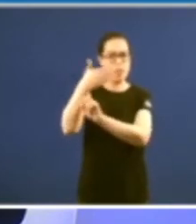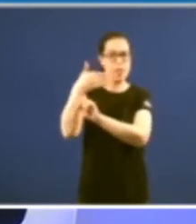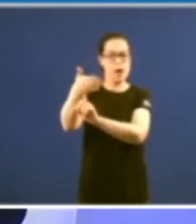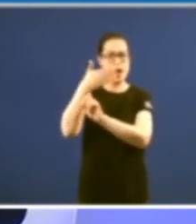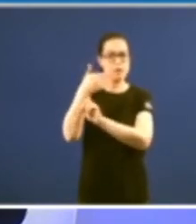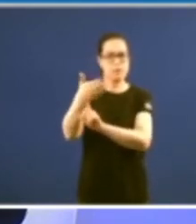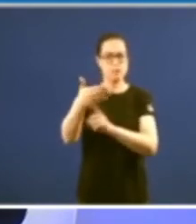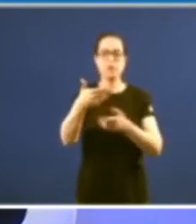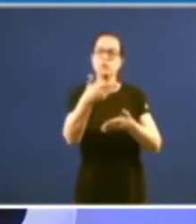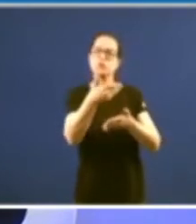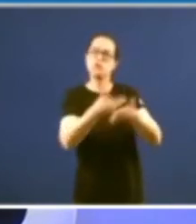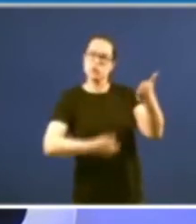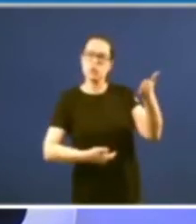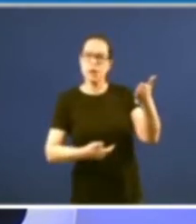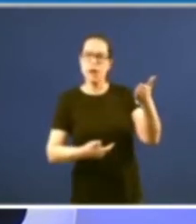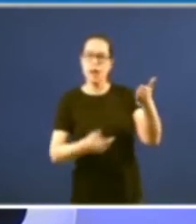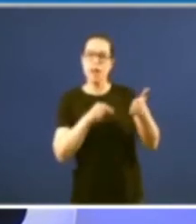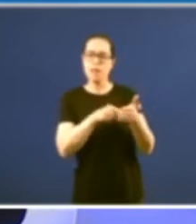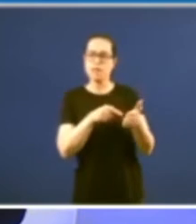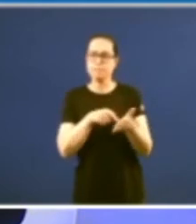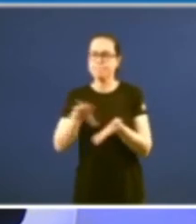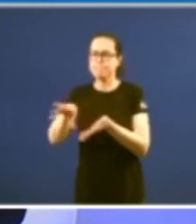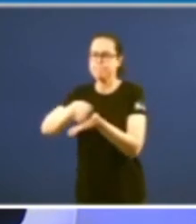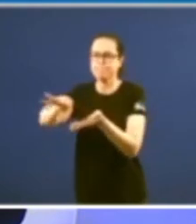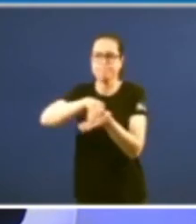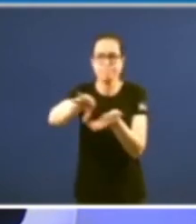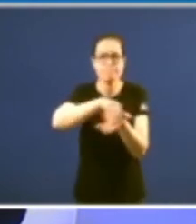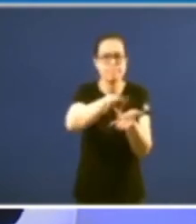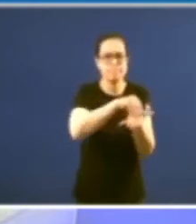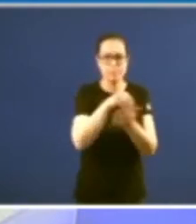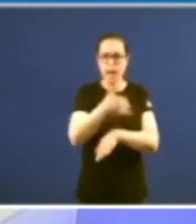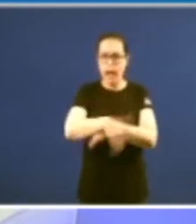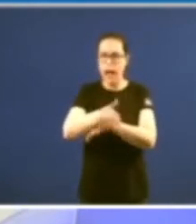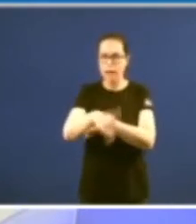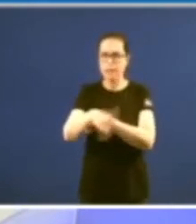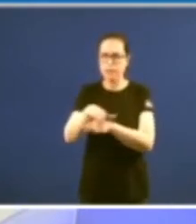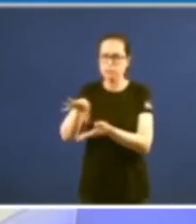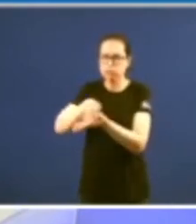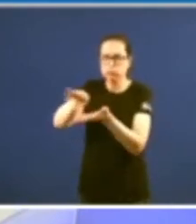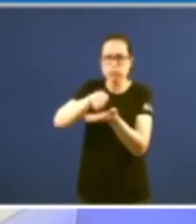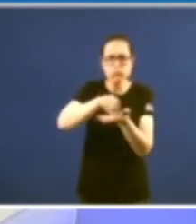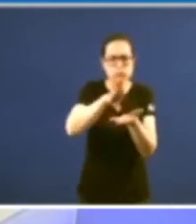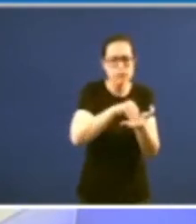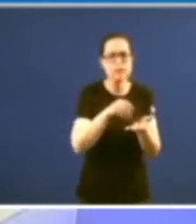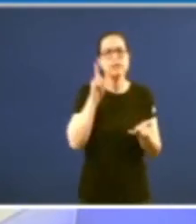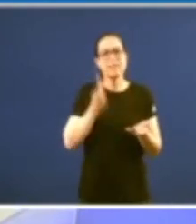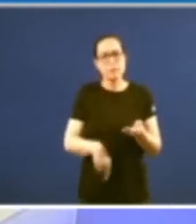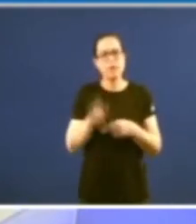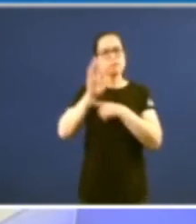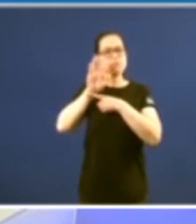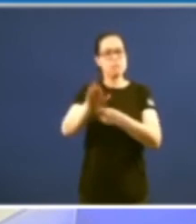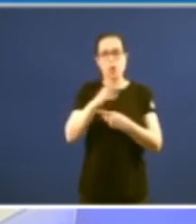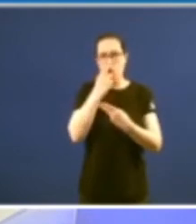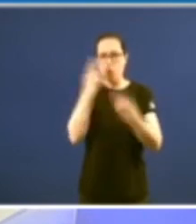erixense erixímonos como cronista do que pasaban as rúas fisamos posicións dos representantes públicos